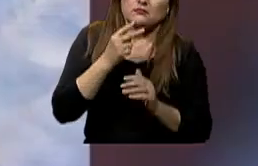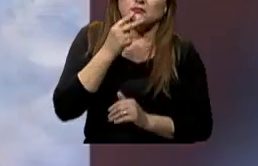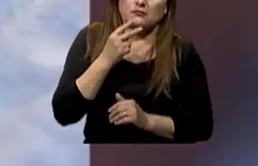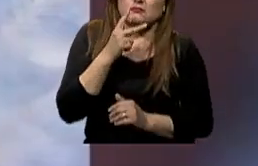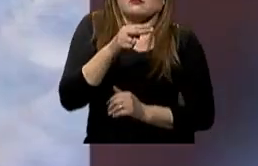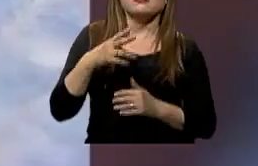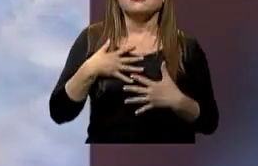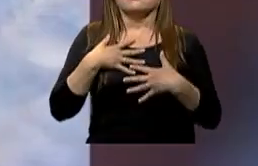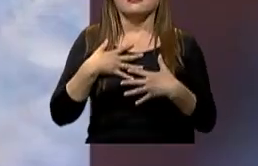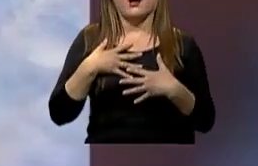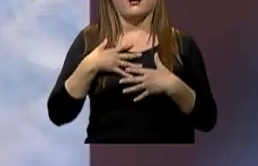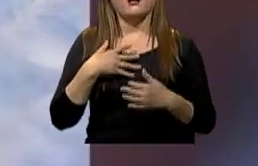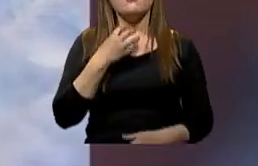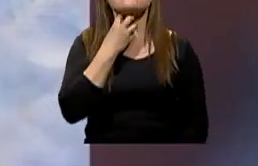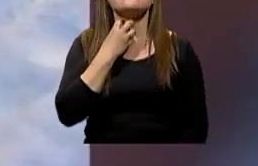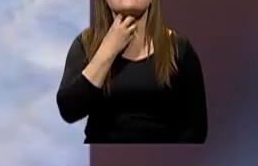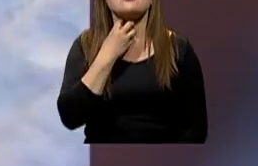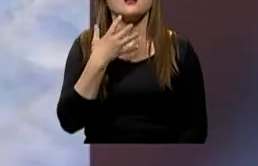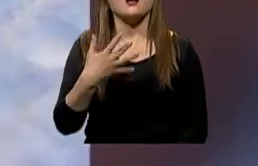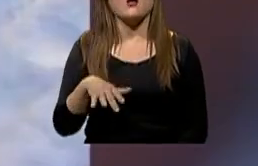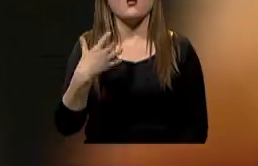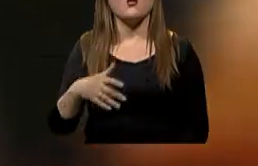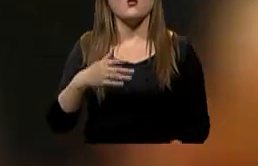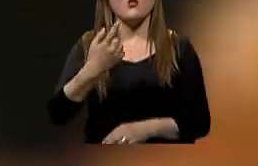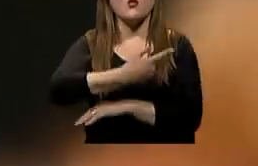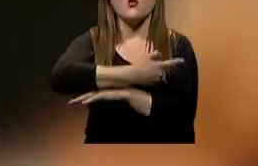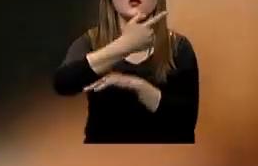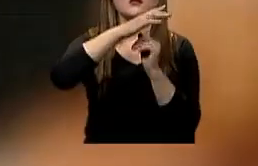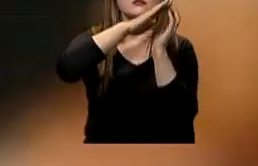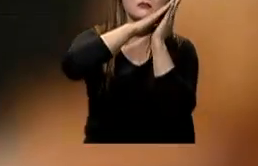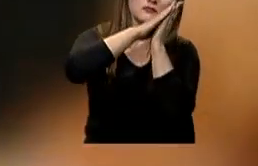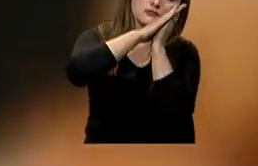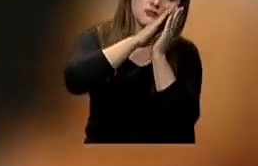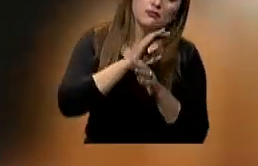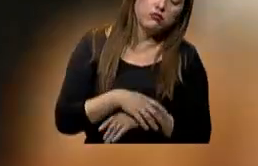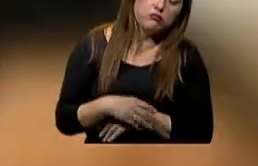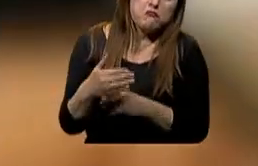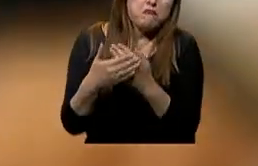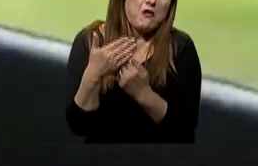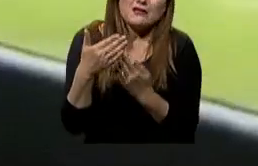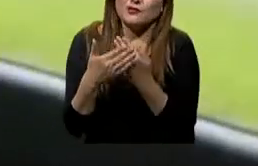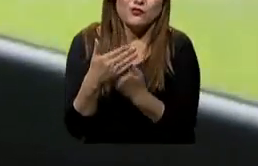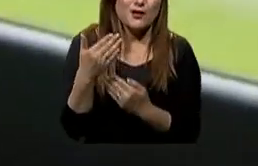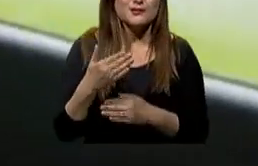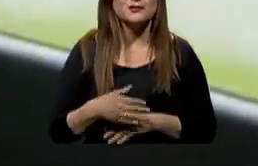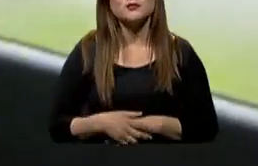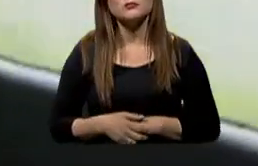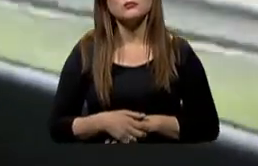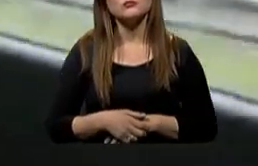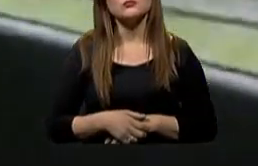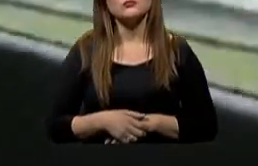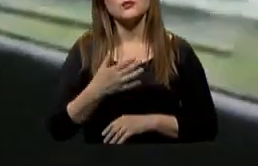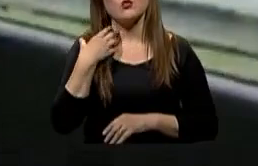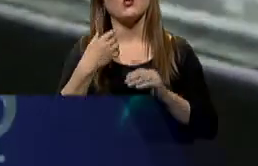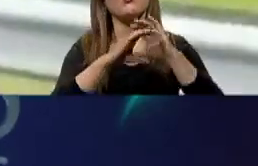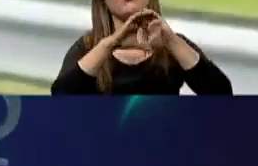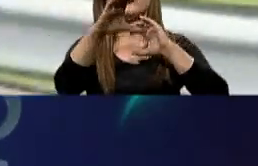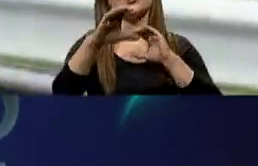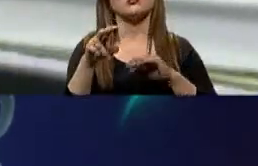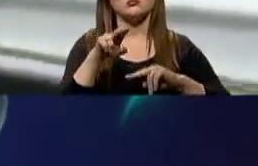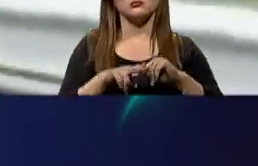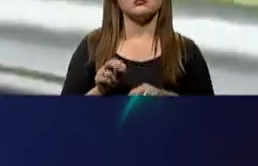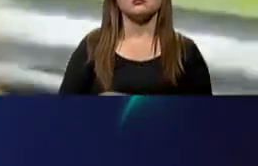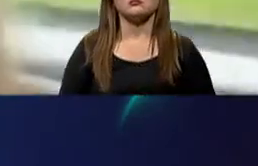diurna. ¿Qué significa esto? Que se queda dormido fácilmente en diferentes circunstancias habituales, como de pasajero en un auto